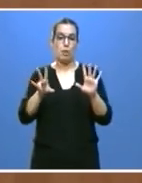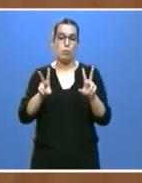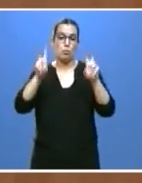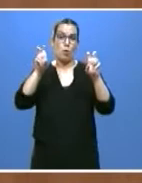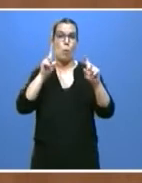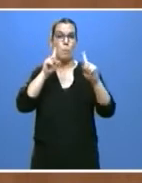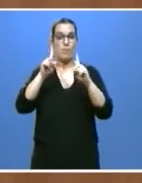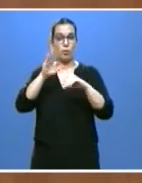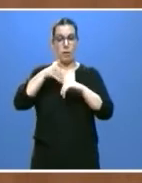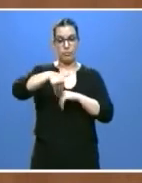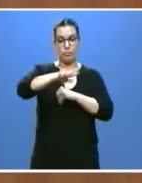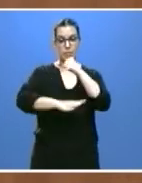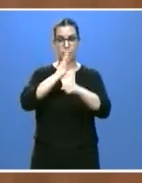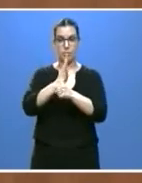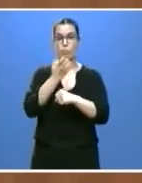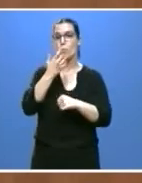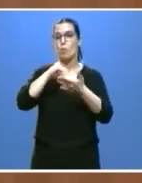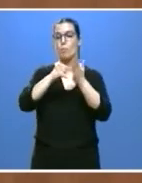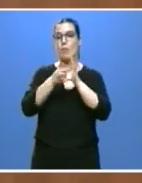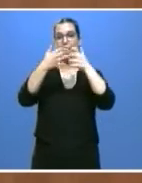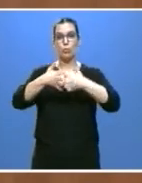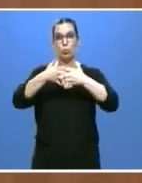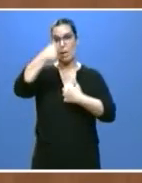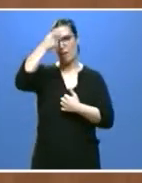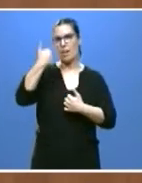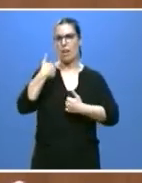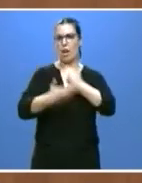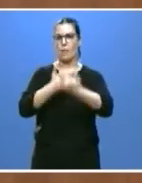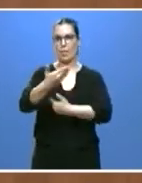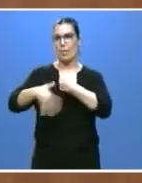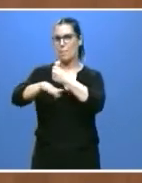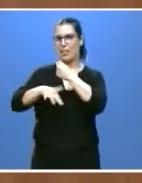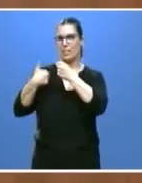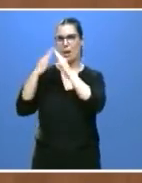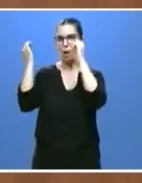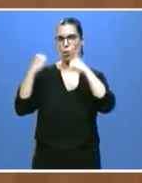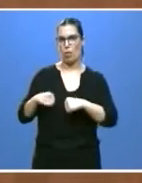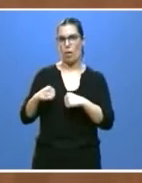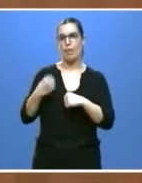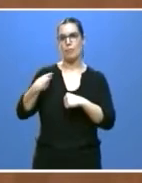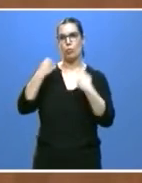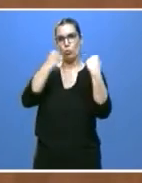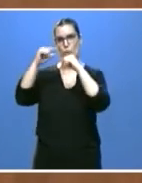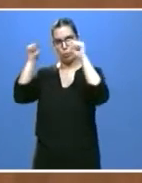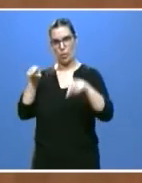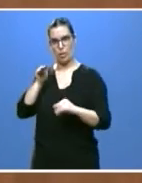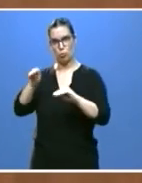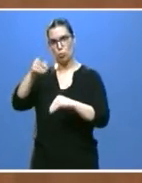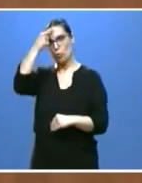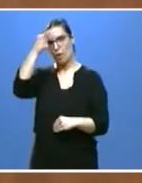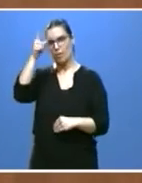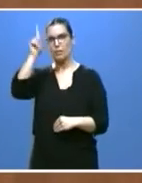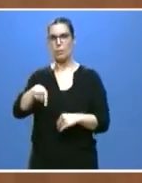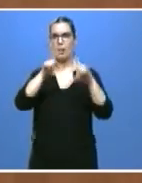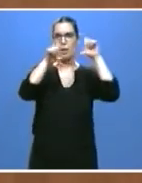El plan industrial de Ávila ya está avanzado con las bases acordadas, con las instituciones provinciales y con los agentes